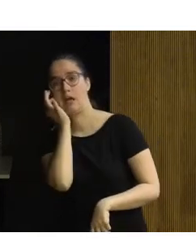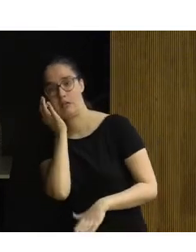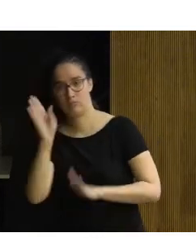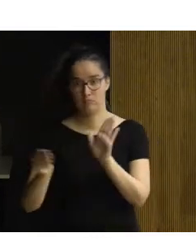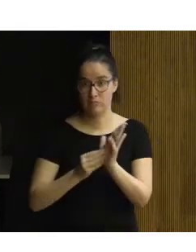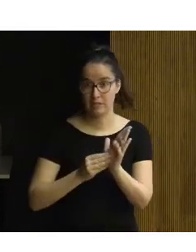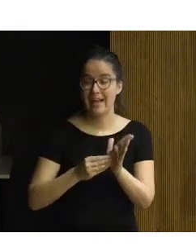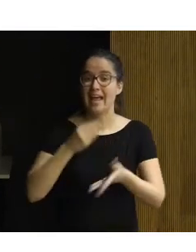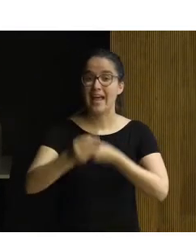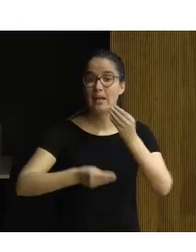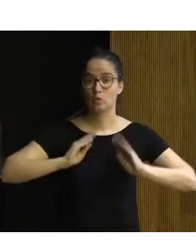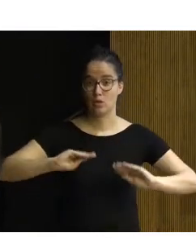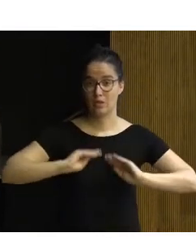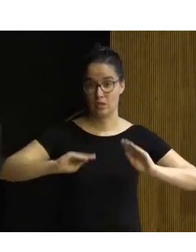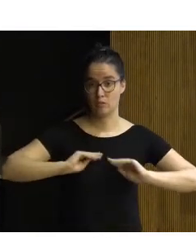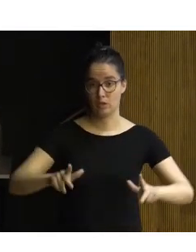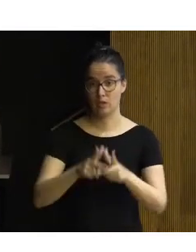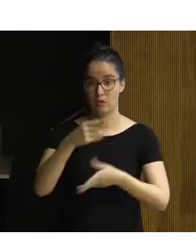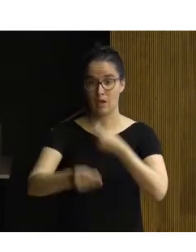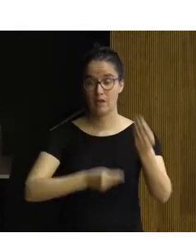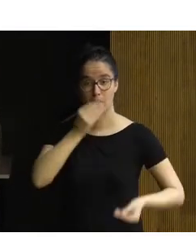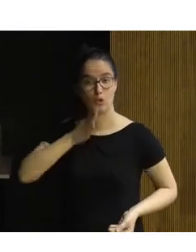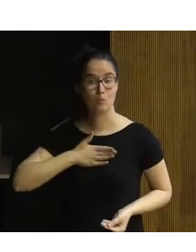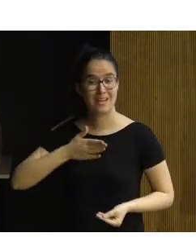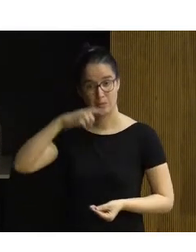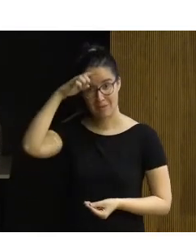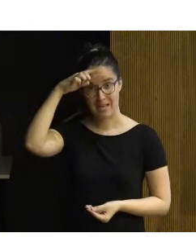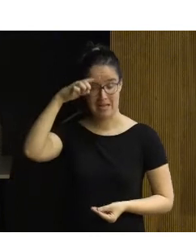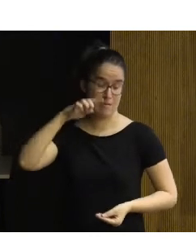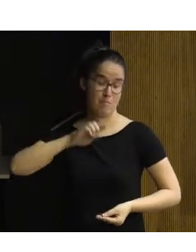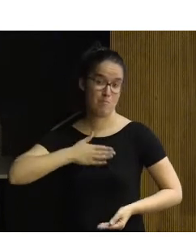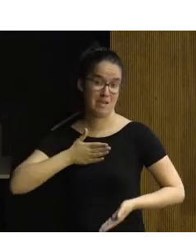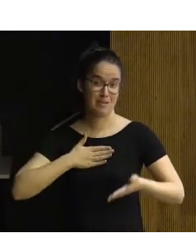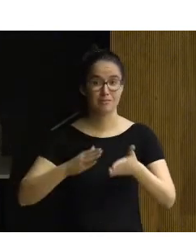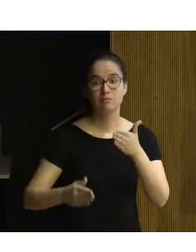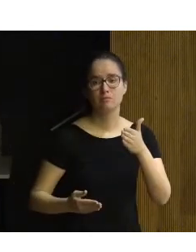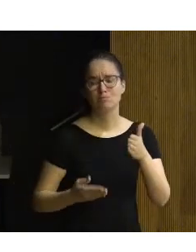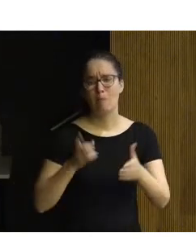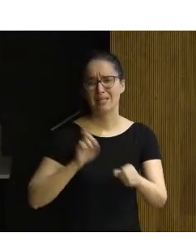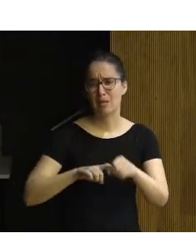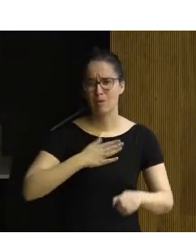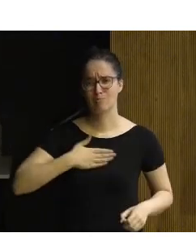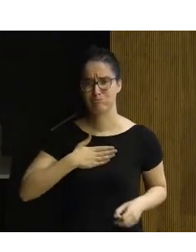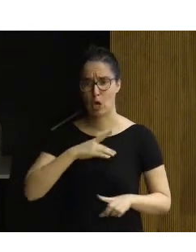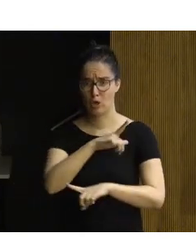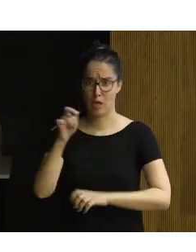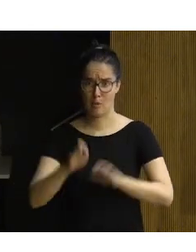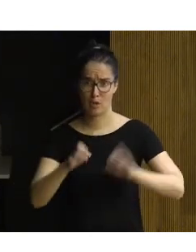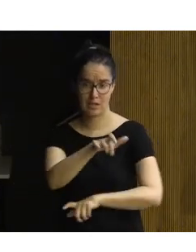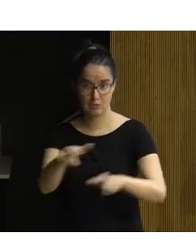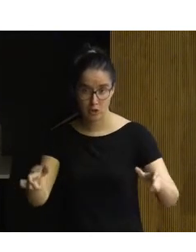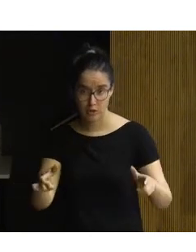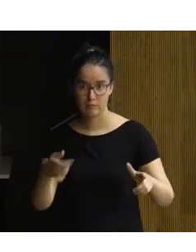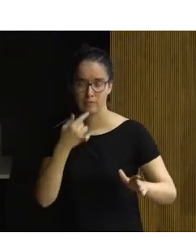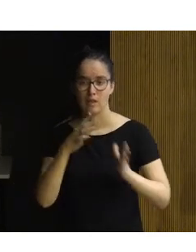El uso y disfrute en un sentido amplio que la sociedad hace de los bienes patrimoniales se alcanza con la participación plena y efectiva de las personas. Y, de